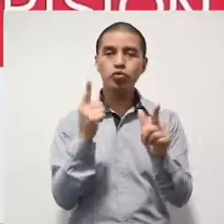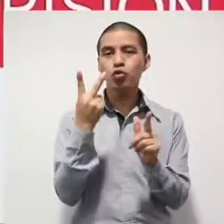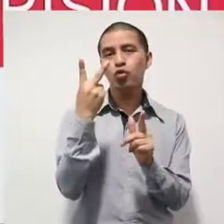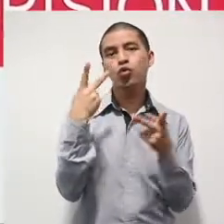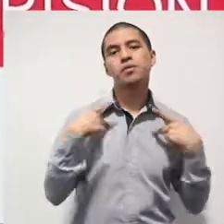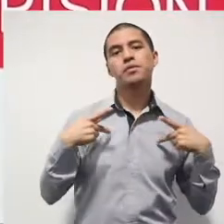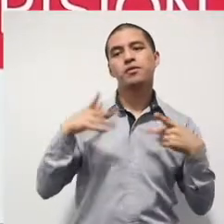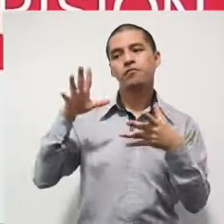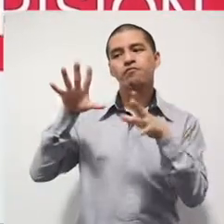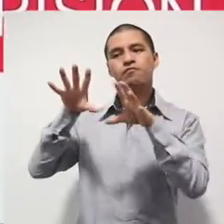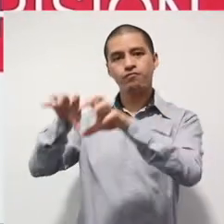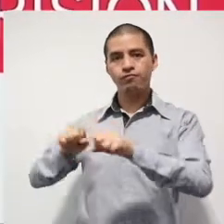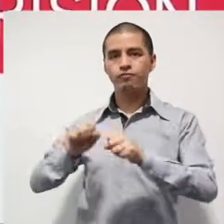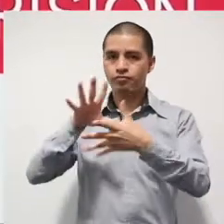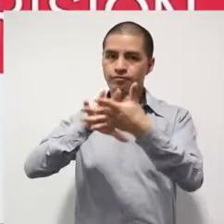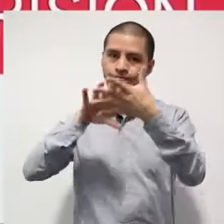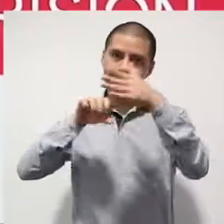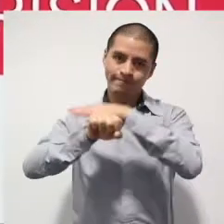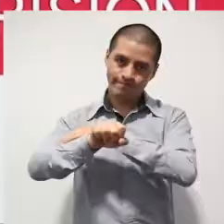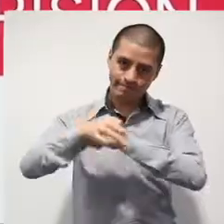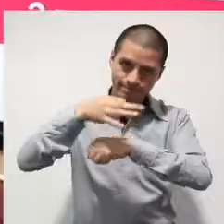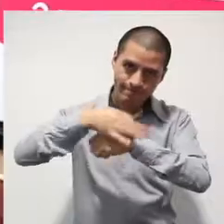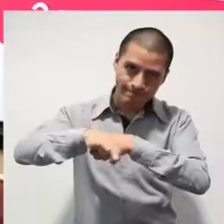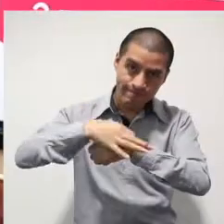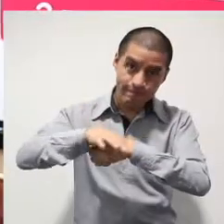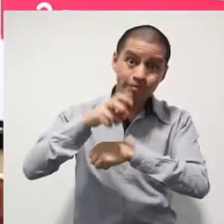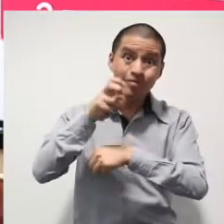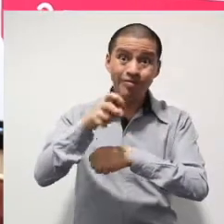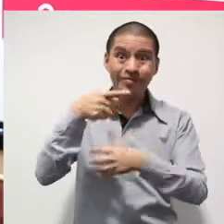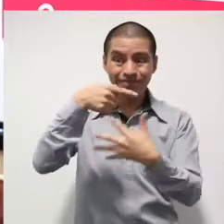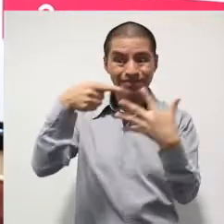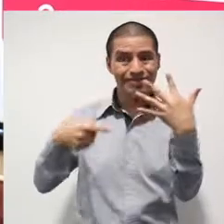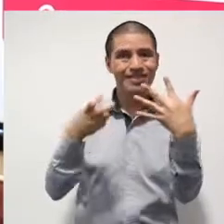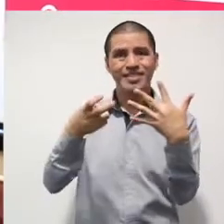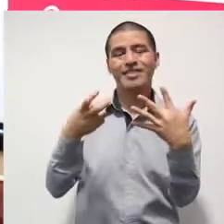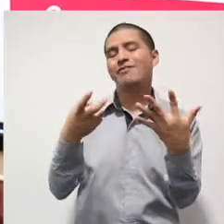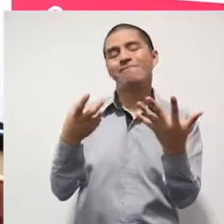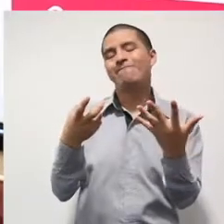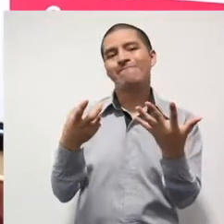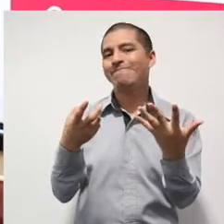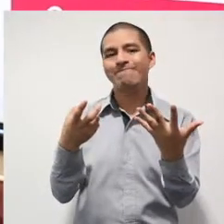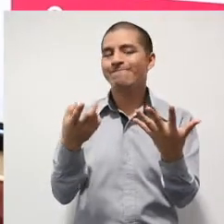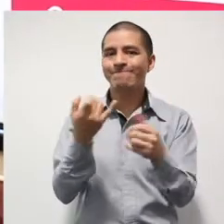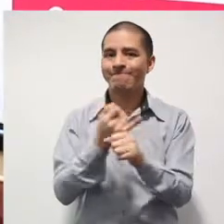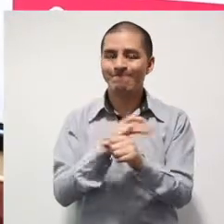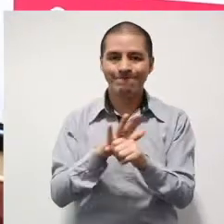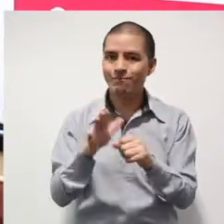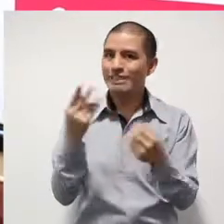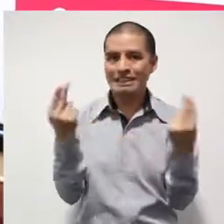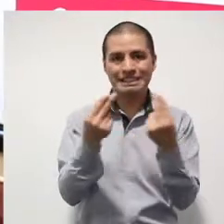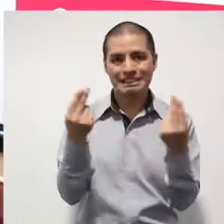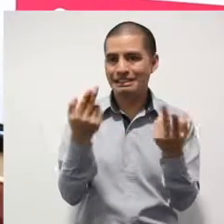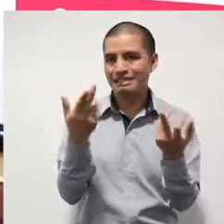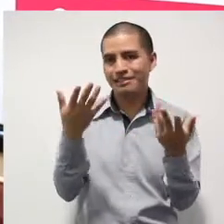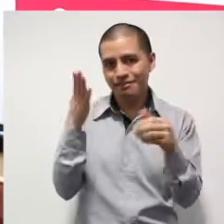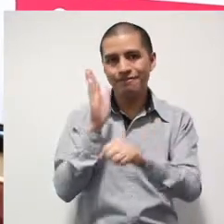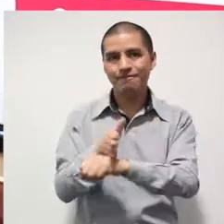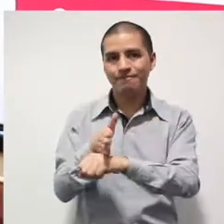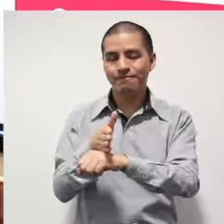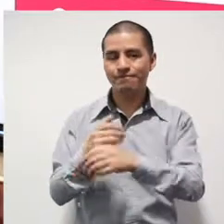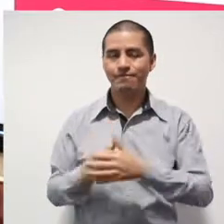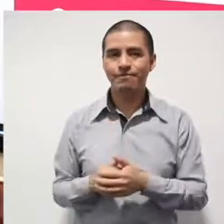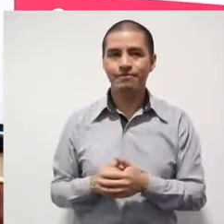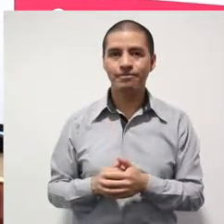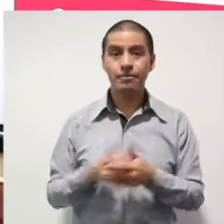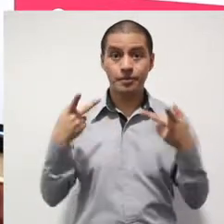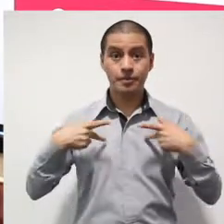Solamente dos quedaron en prisión preventiva. Entonces, estos son los promedios que no pueden estar sucediendo porque se crea impunidad.